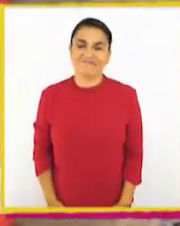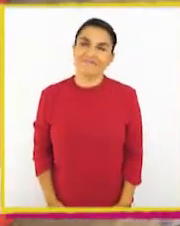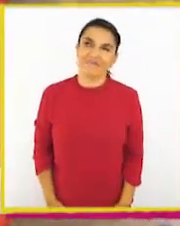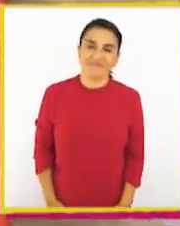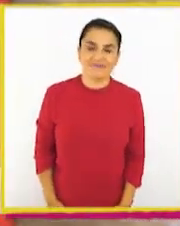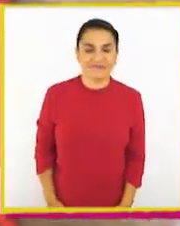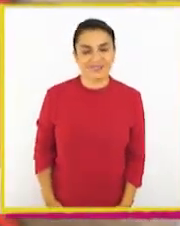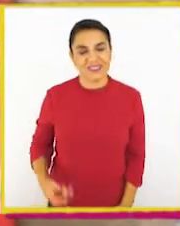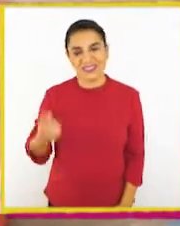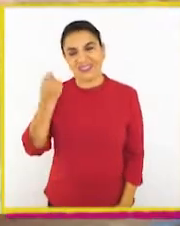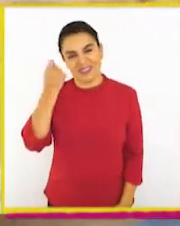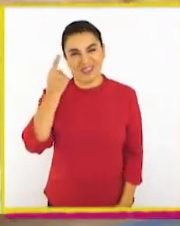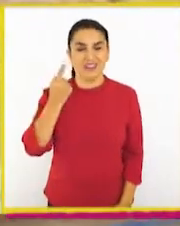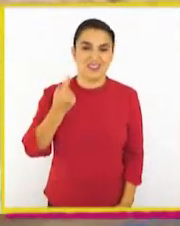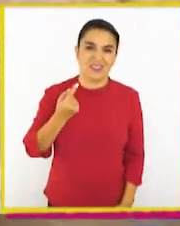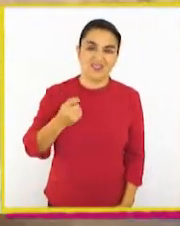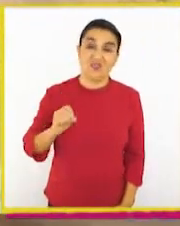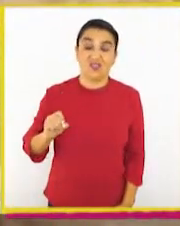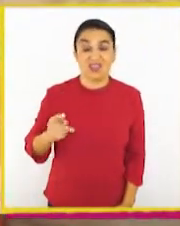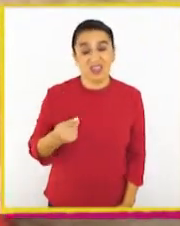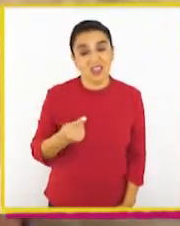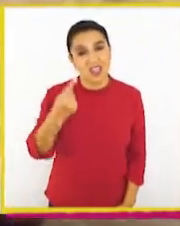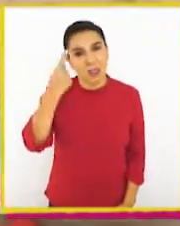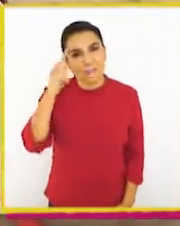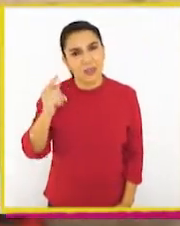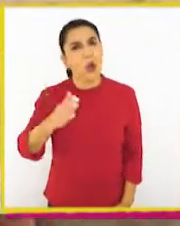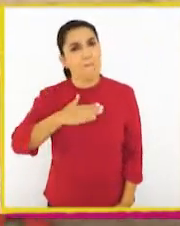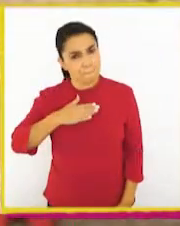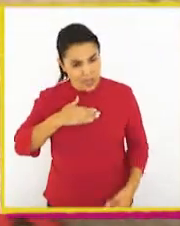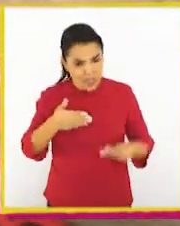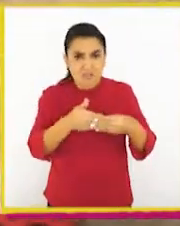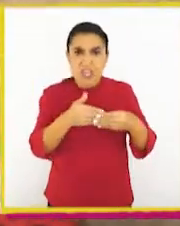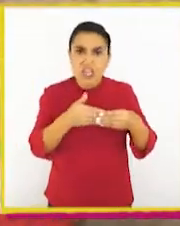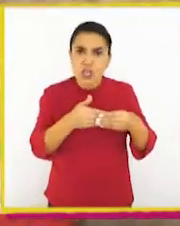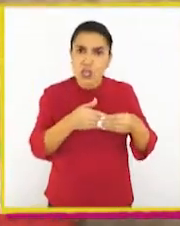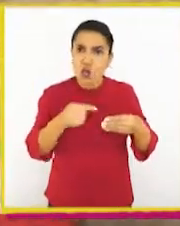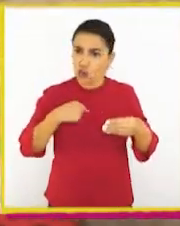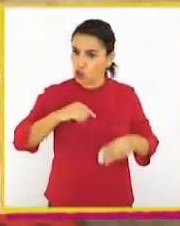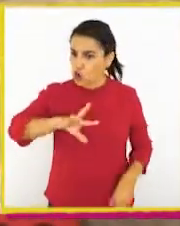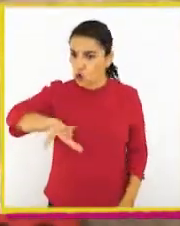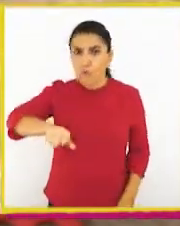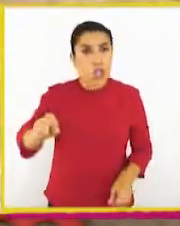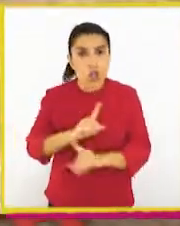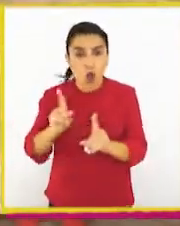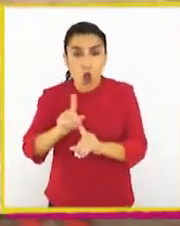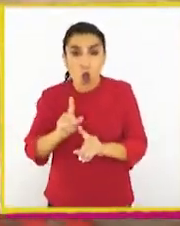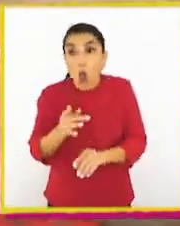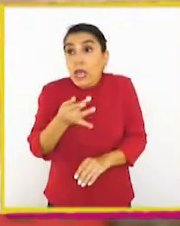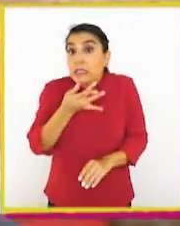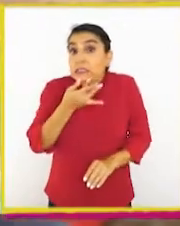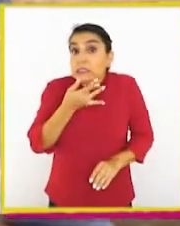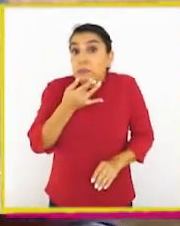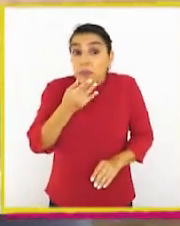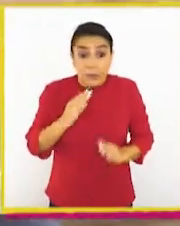Sí, entiendo. Ok, pero... ¿Es mi billetera? ¡No! ¿Yo no la robé? Simplemente estaba en mi